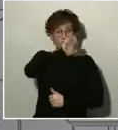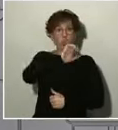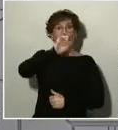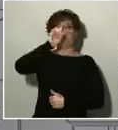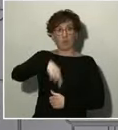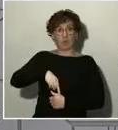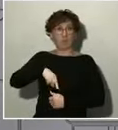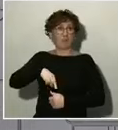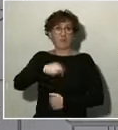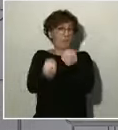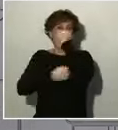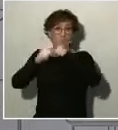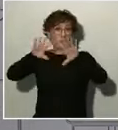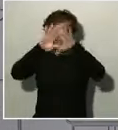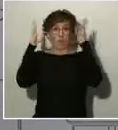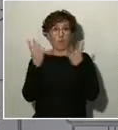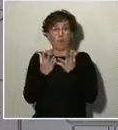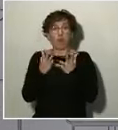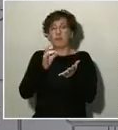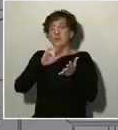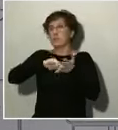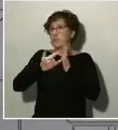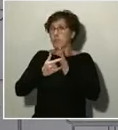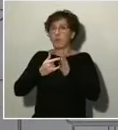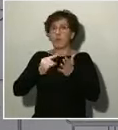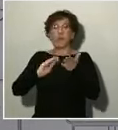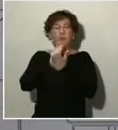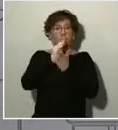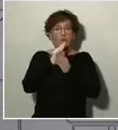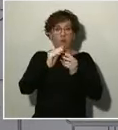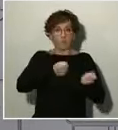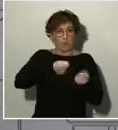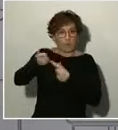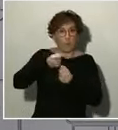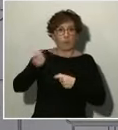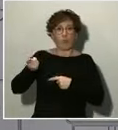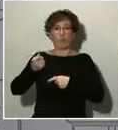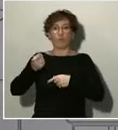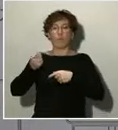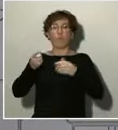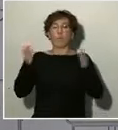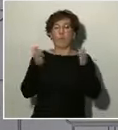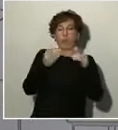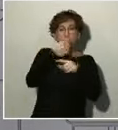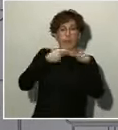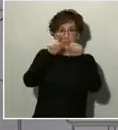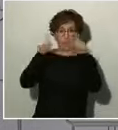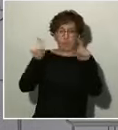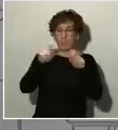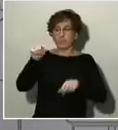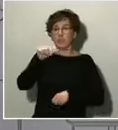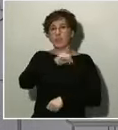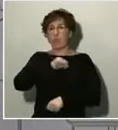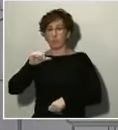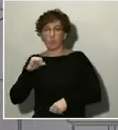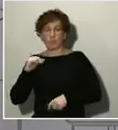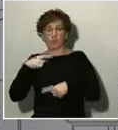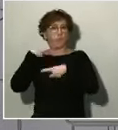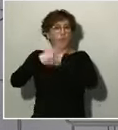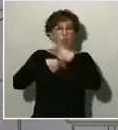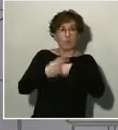los sistemas de producción, de distribución a las pequeñas y medianas empresas, a los autónomos, a las familias, a las finanzas, al consumo.